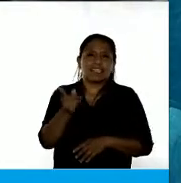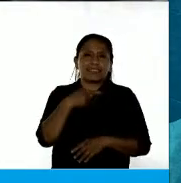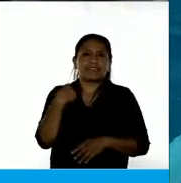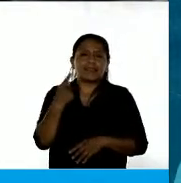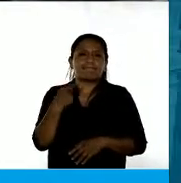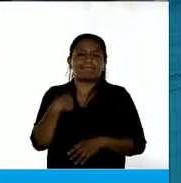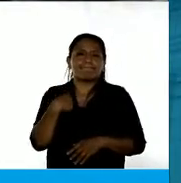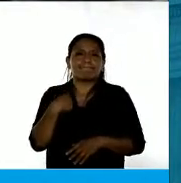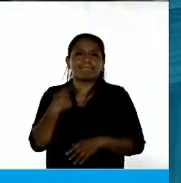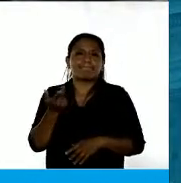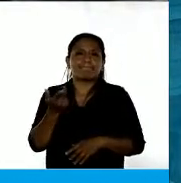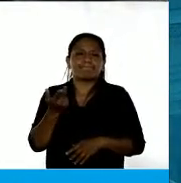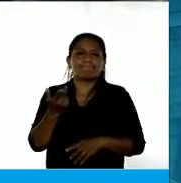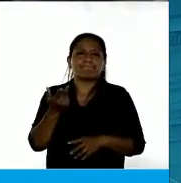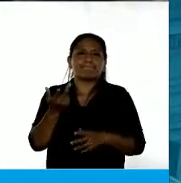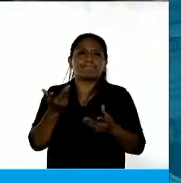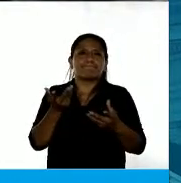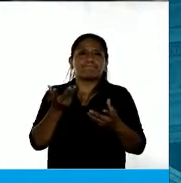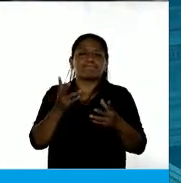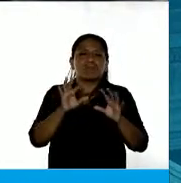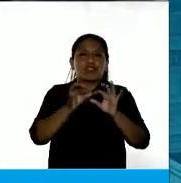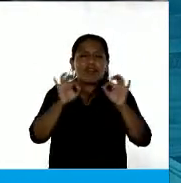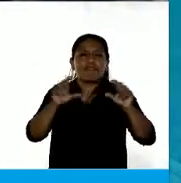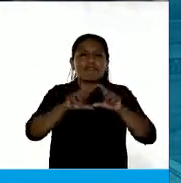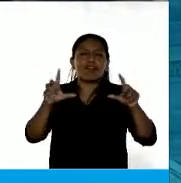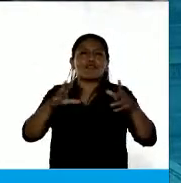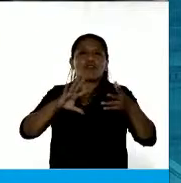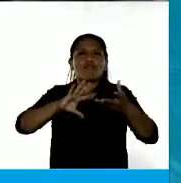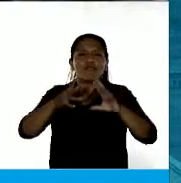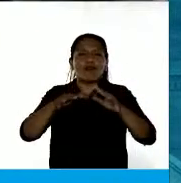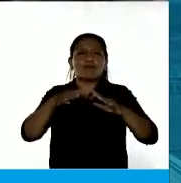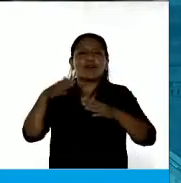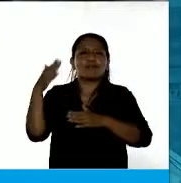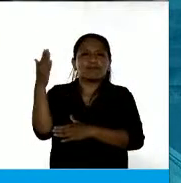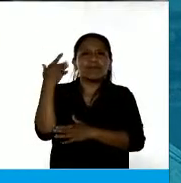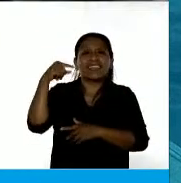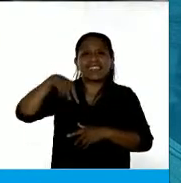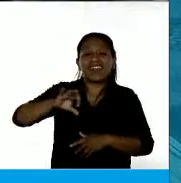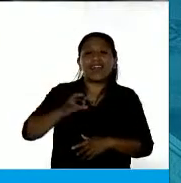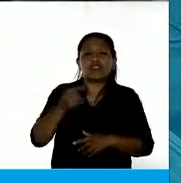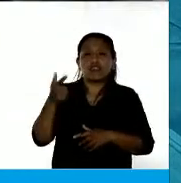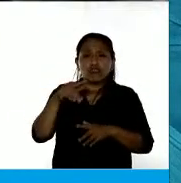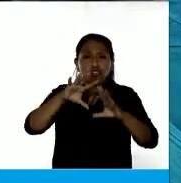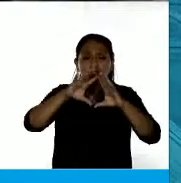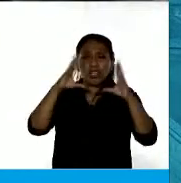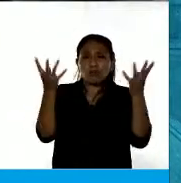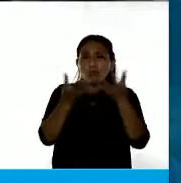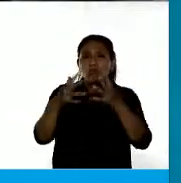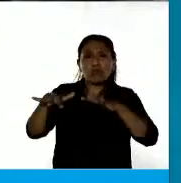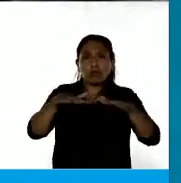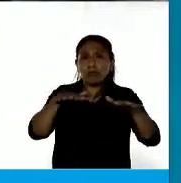iniciativa, si se quiere, nuestra bandera este año. Nosotras movemos el mundo.